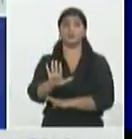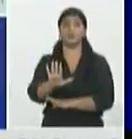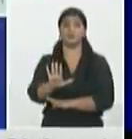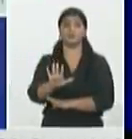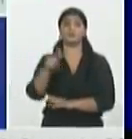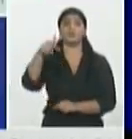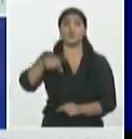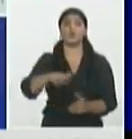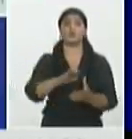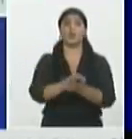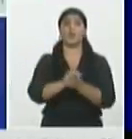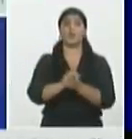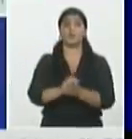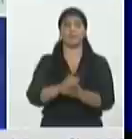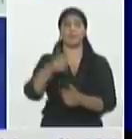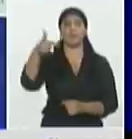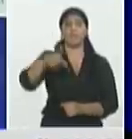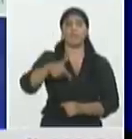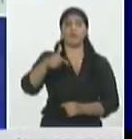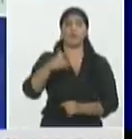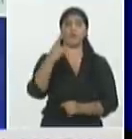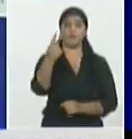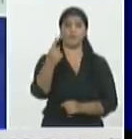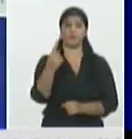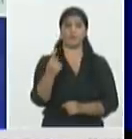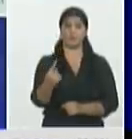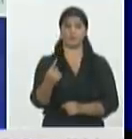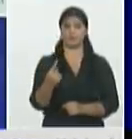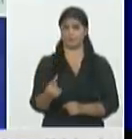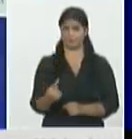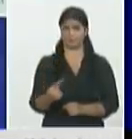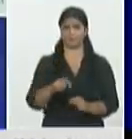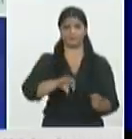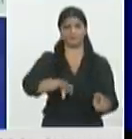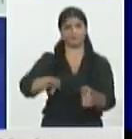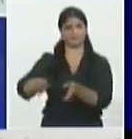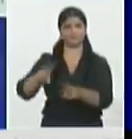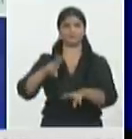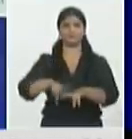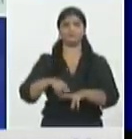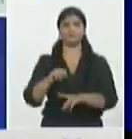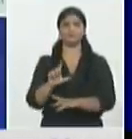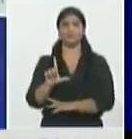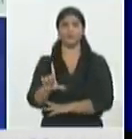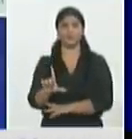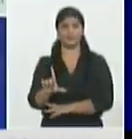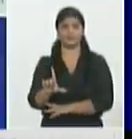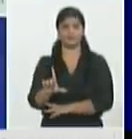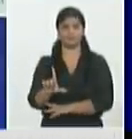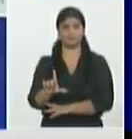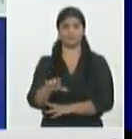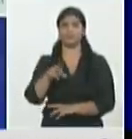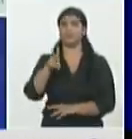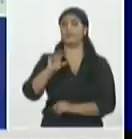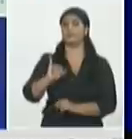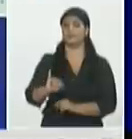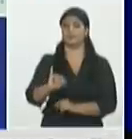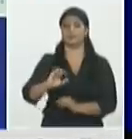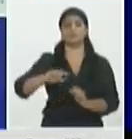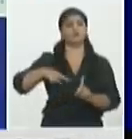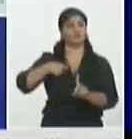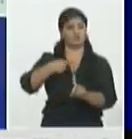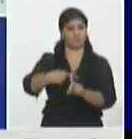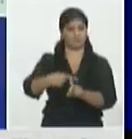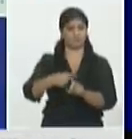uno en cada uno Holguín confirma 26 casos autóctonos ayer todavía